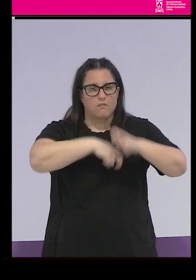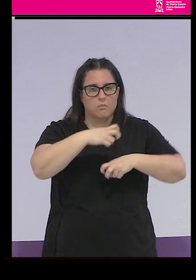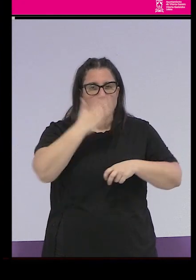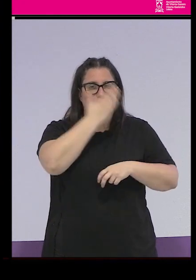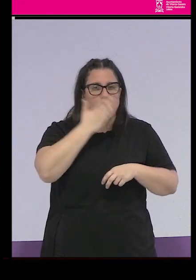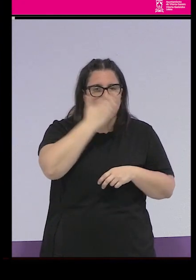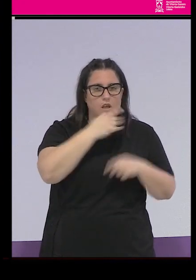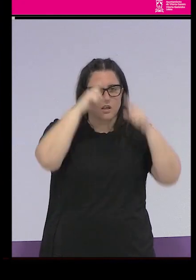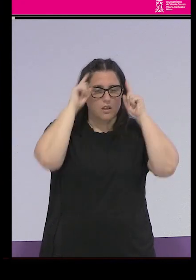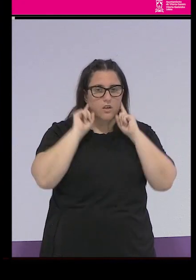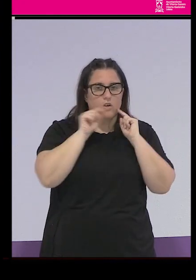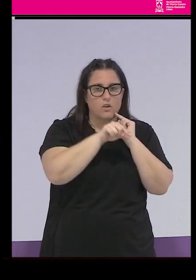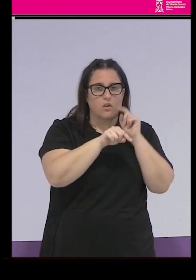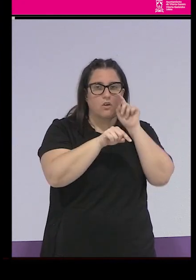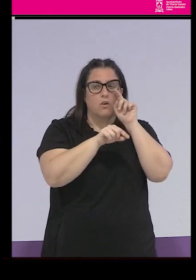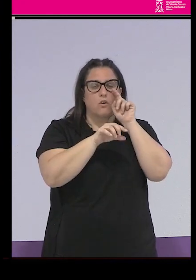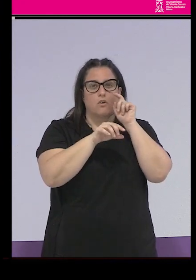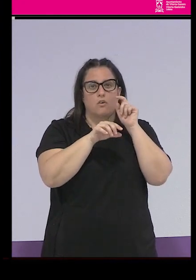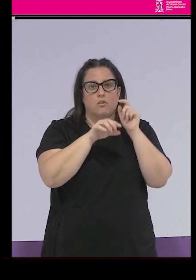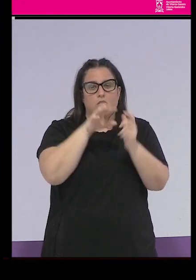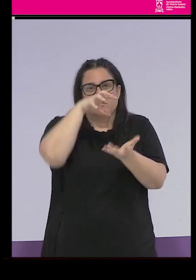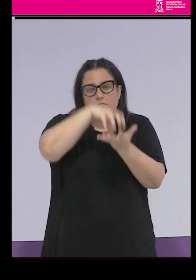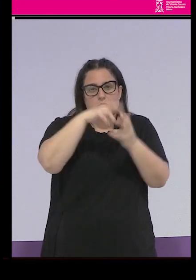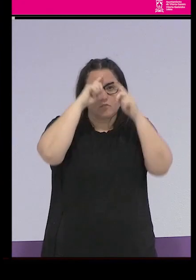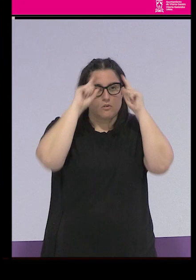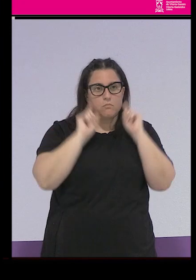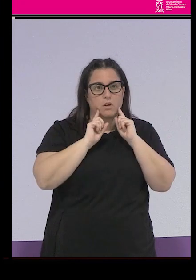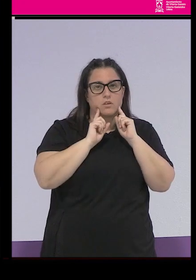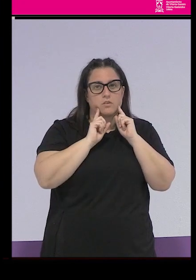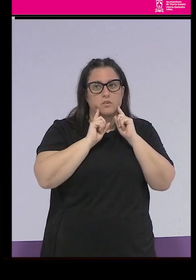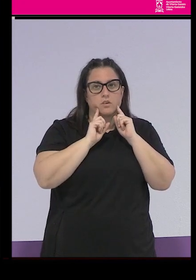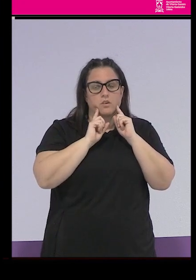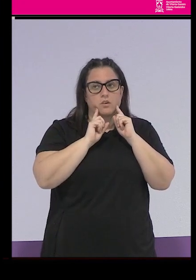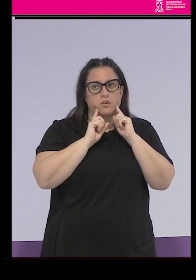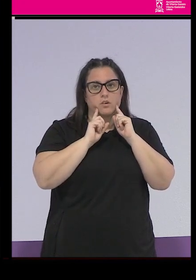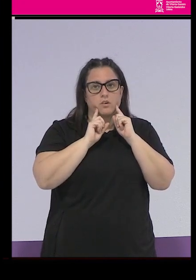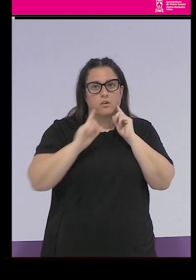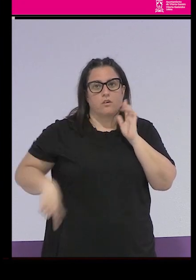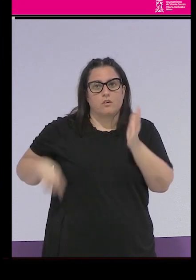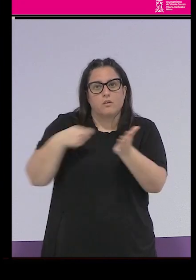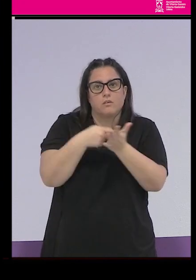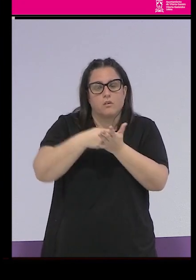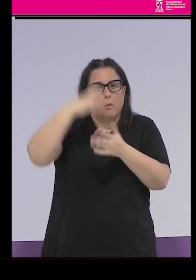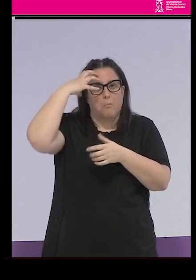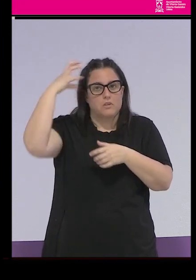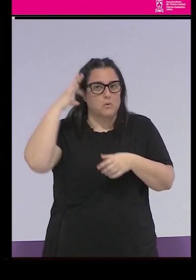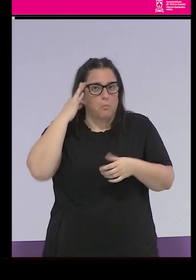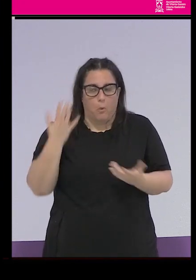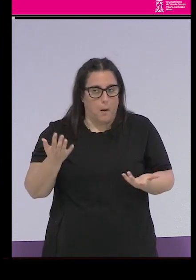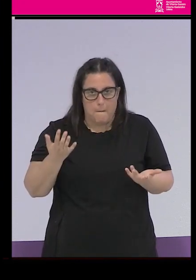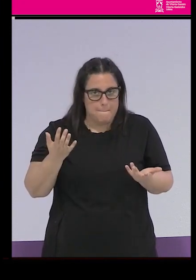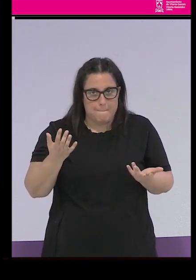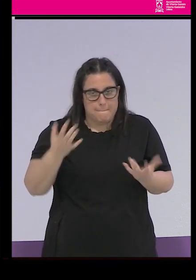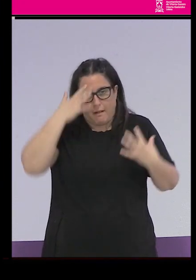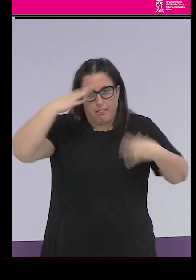colegios el convento en el que estuvieron estaban pagados por una institución que se llamaba Patronato que defendía del